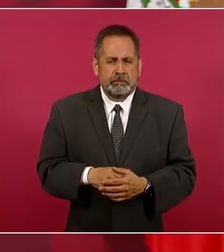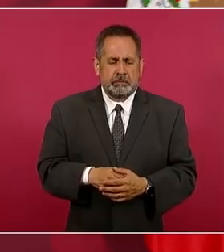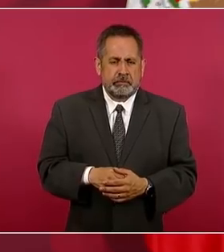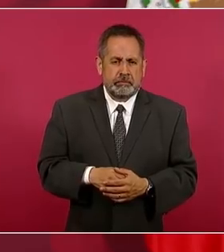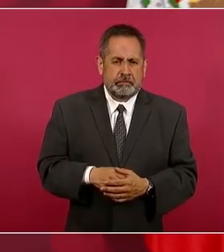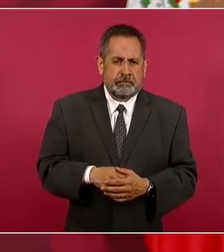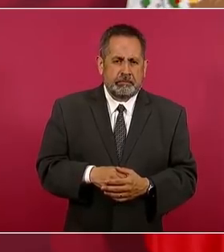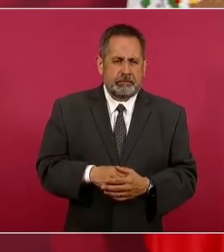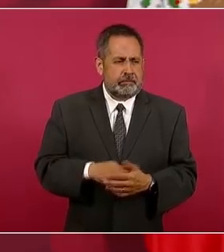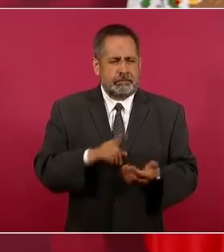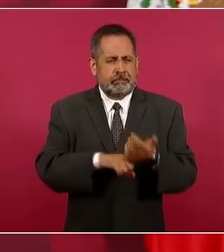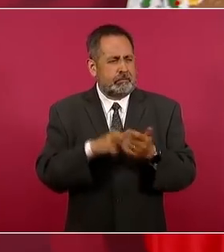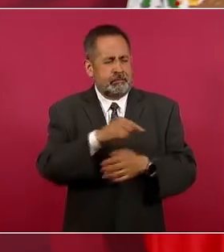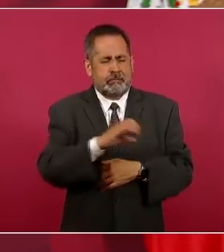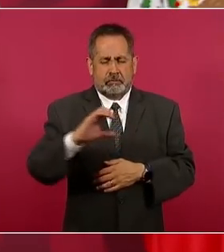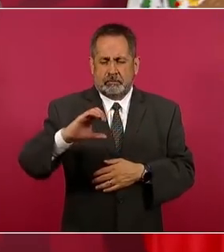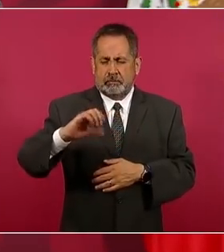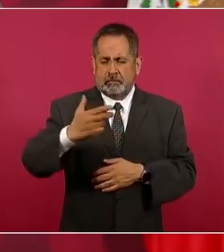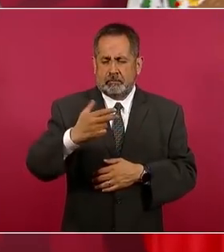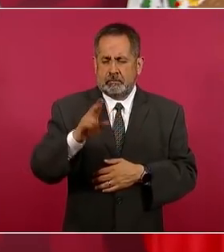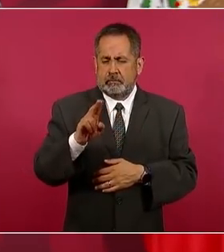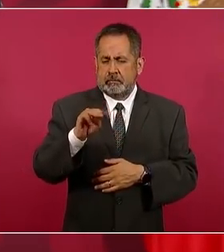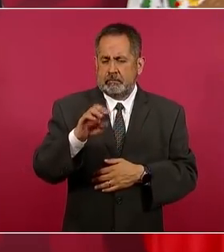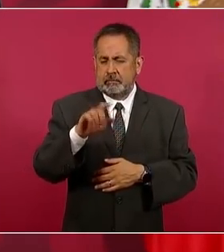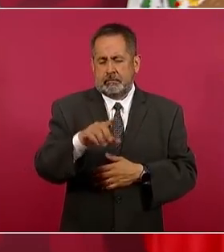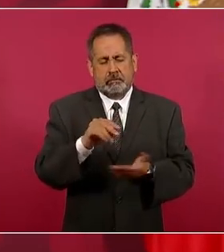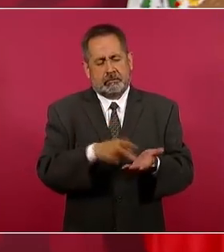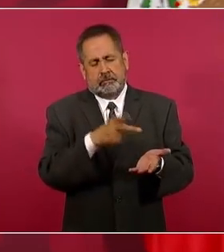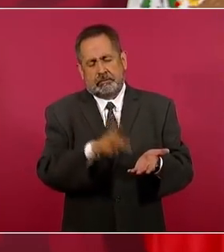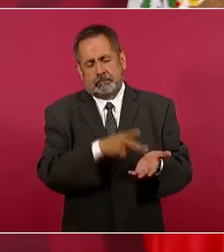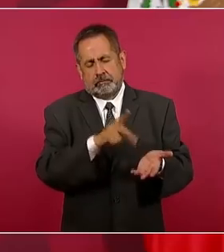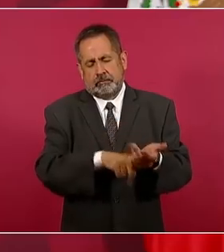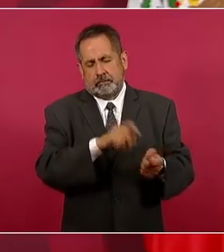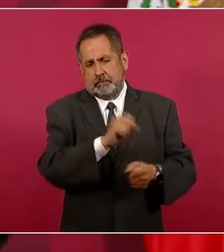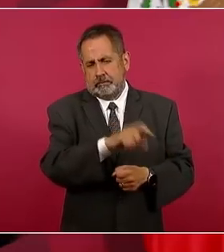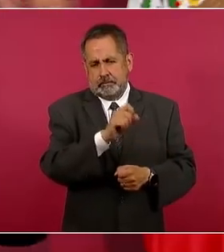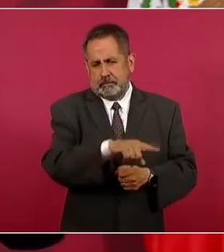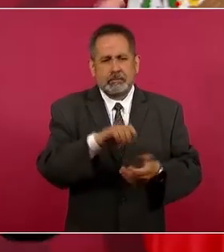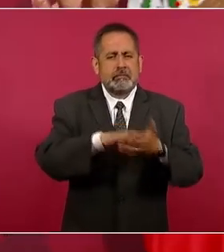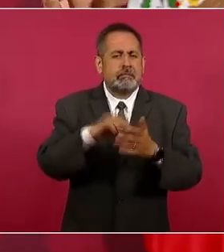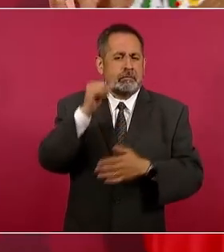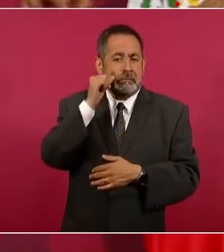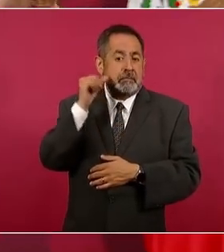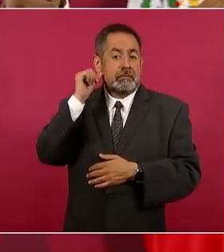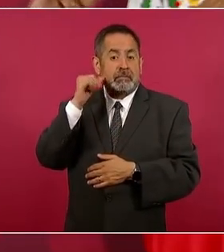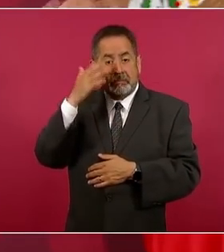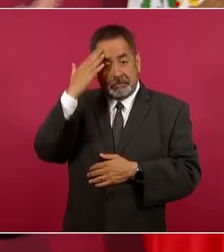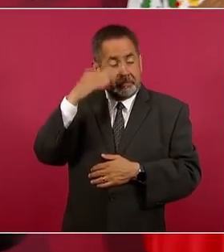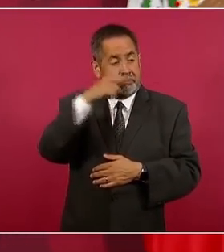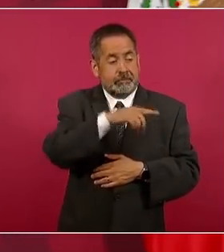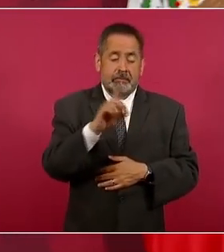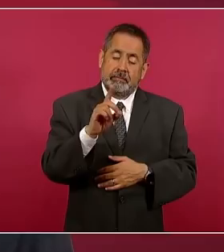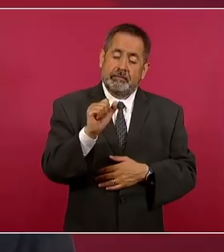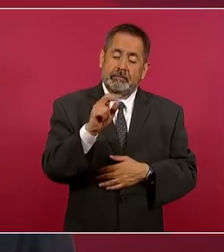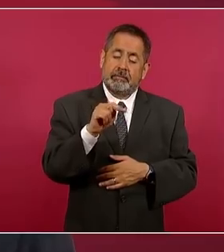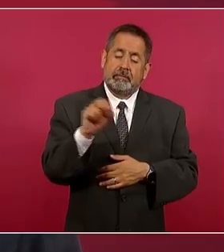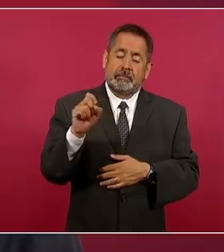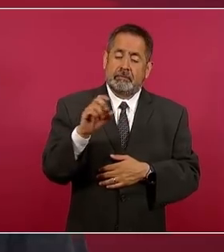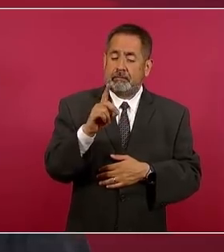La chumela cada rato, ayer la señora Denise Dreser,